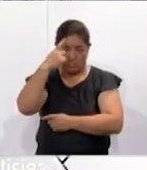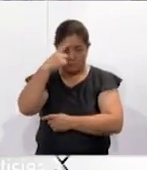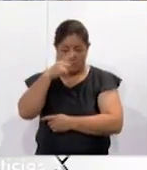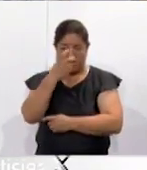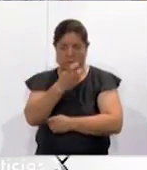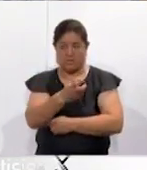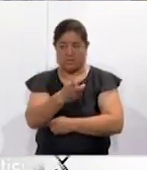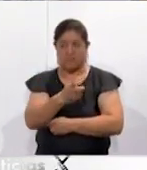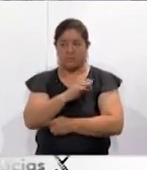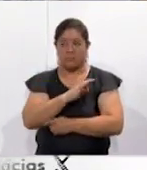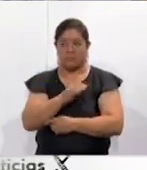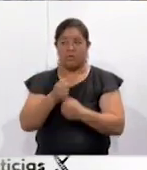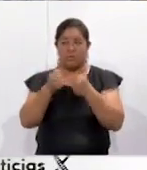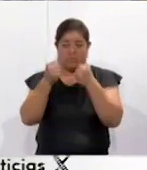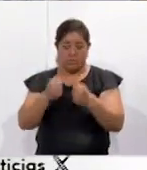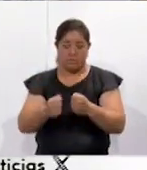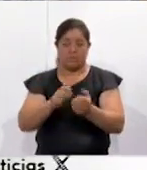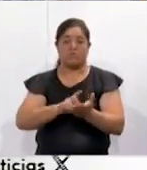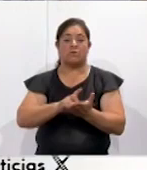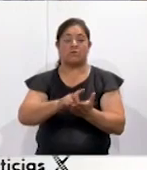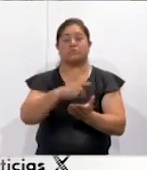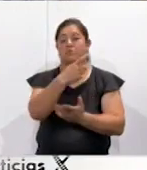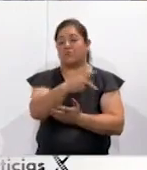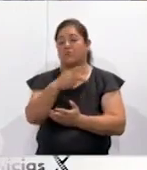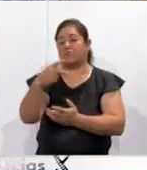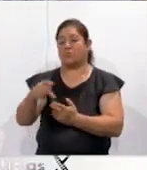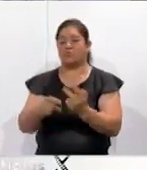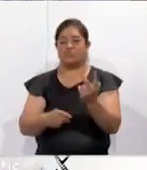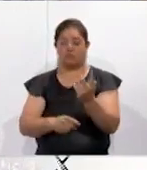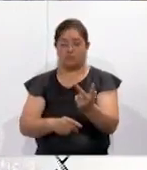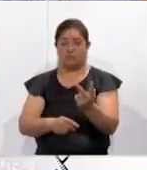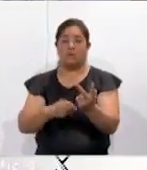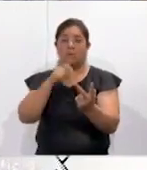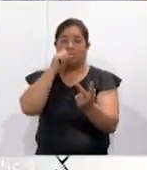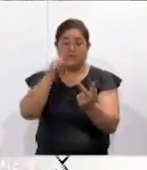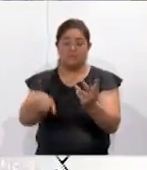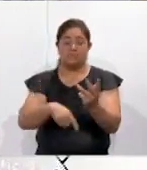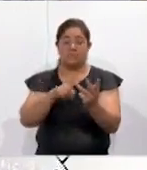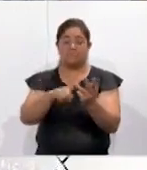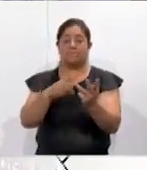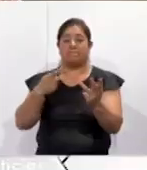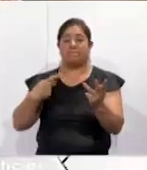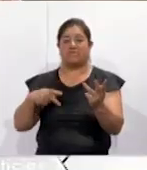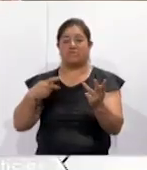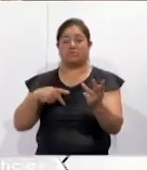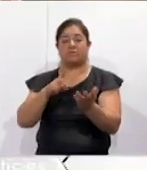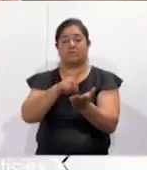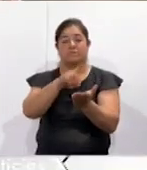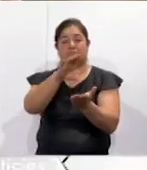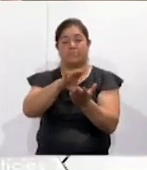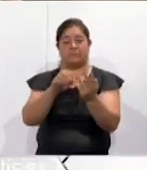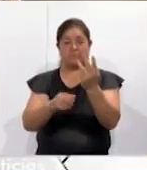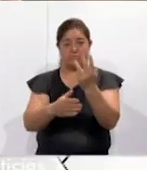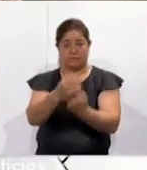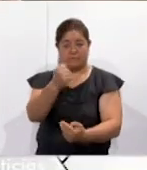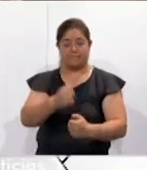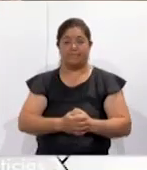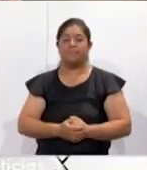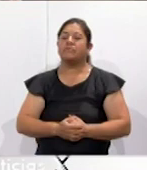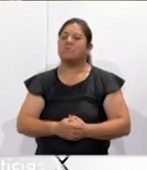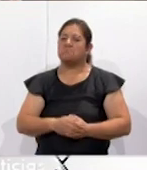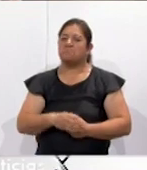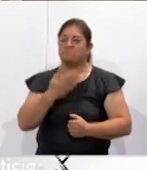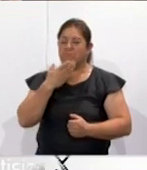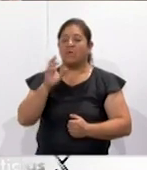garantizar ambos derechos que tutelamos y también para las personas con discapacidad. Bien, ¿cuándo se va a llevar a cabo esto?